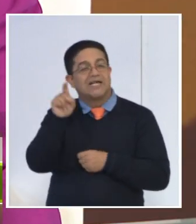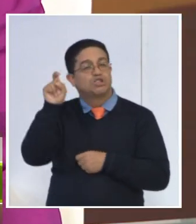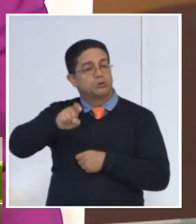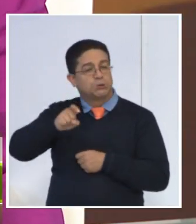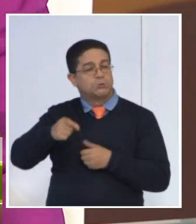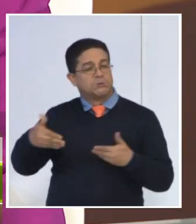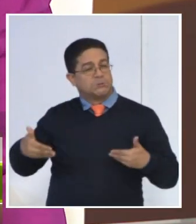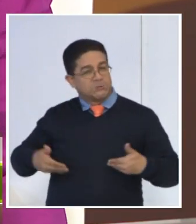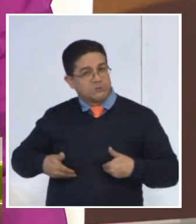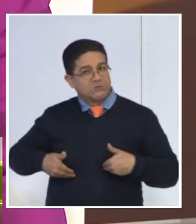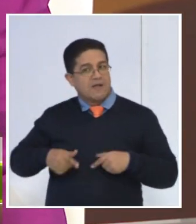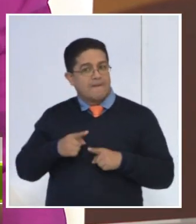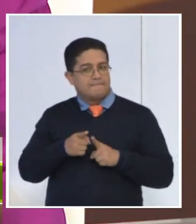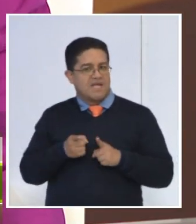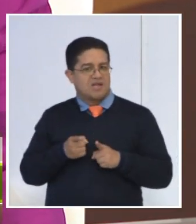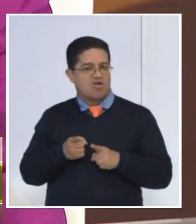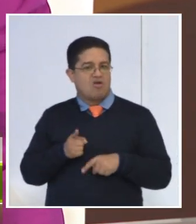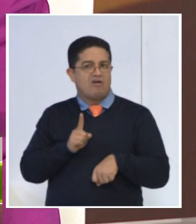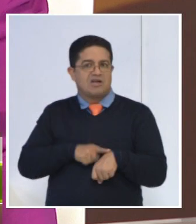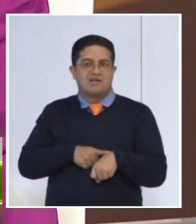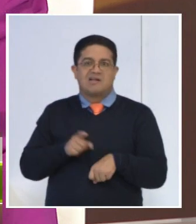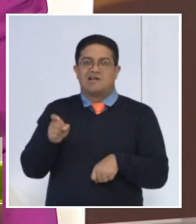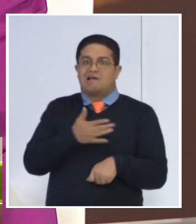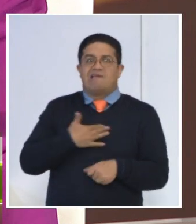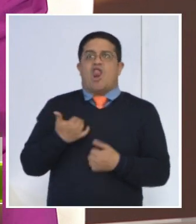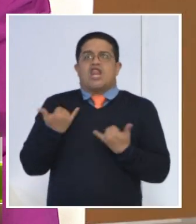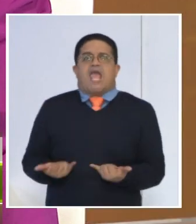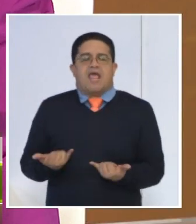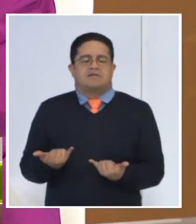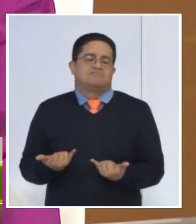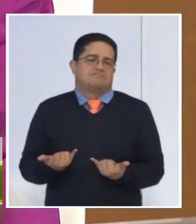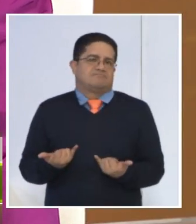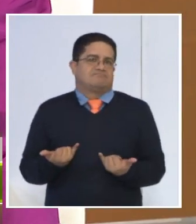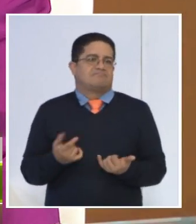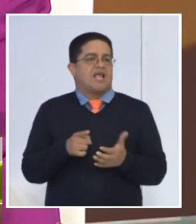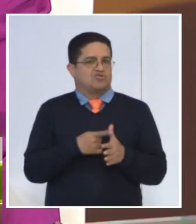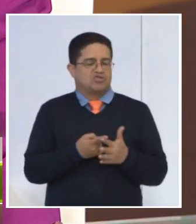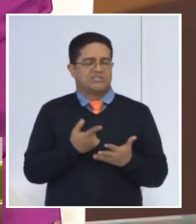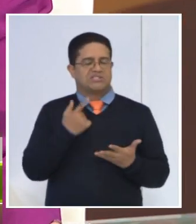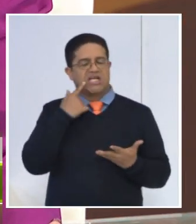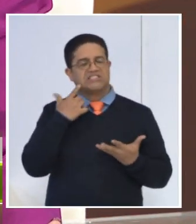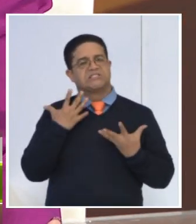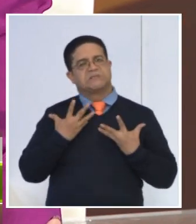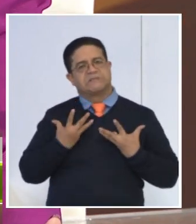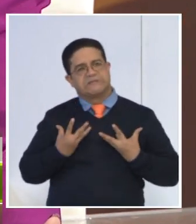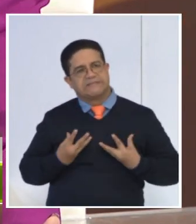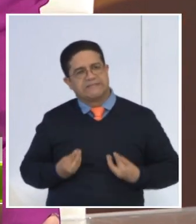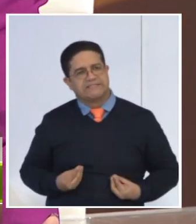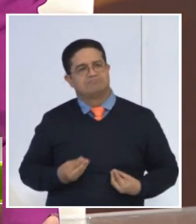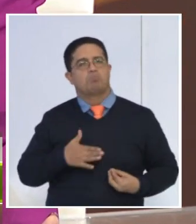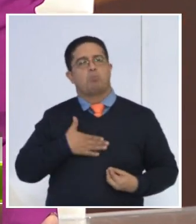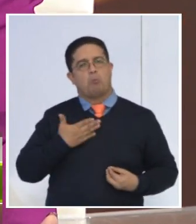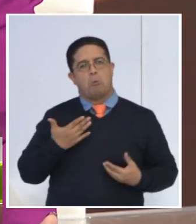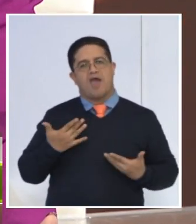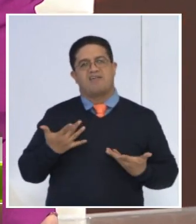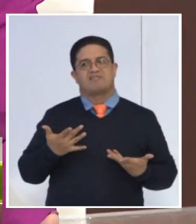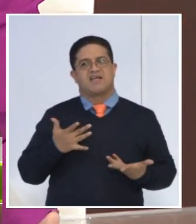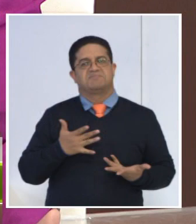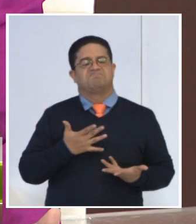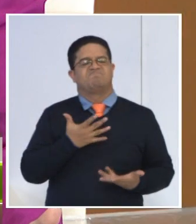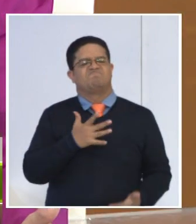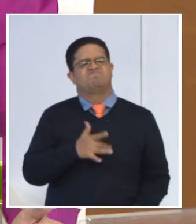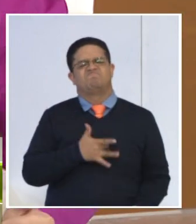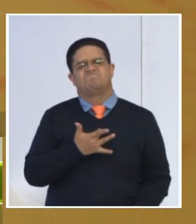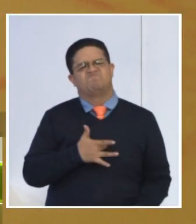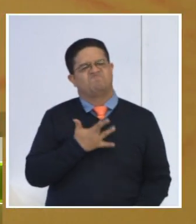corto plazo. Y eso genera que no nos sintamos bien, de que no estemos a gusto y que nos podamos sentir no tan motivados o